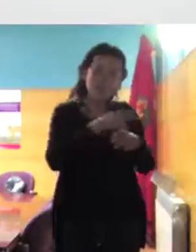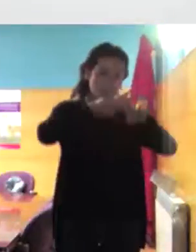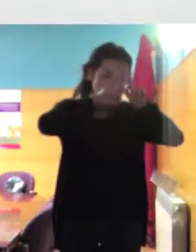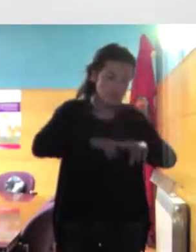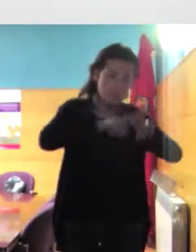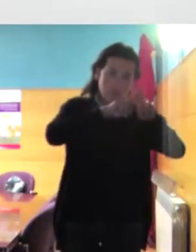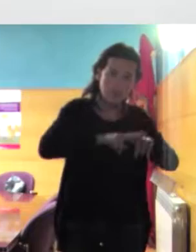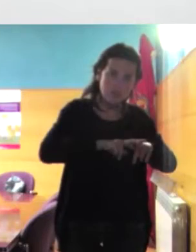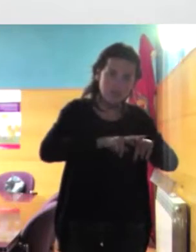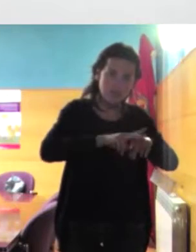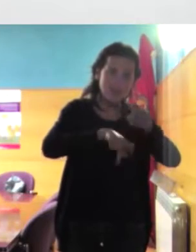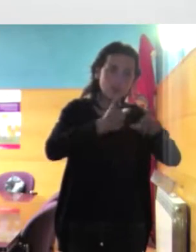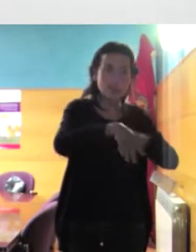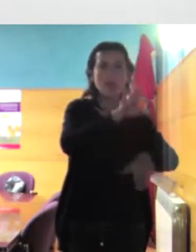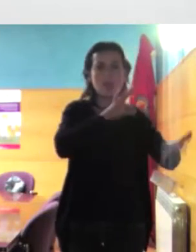después de un análisis